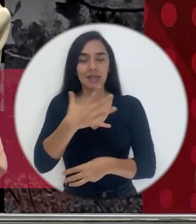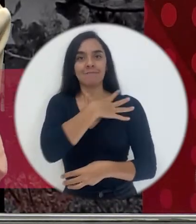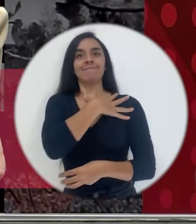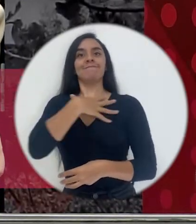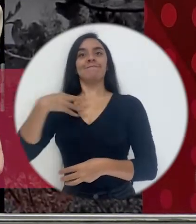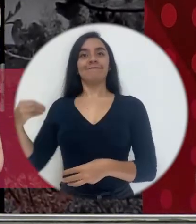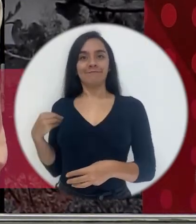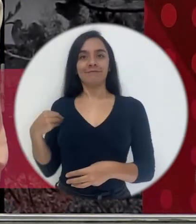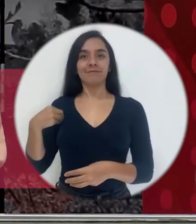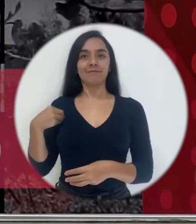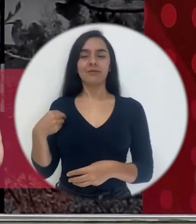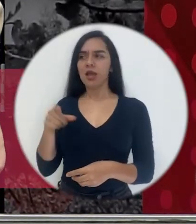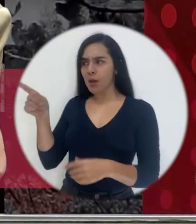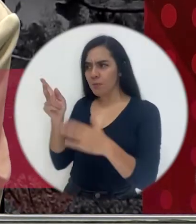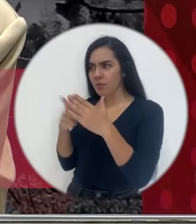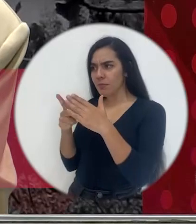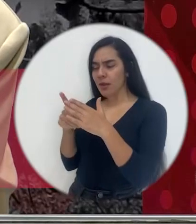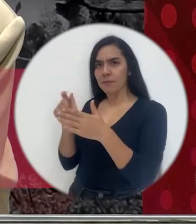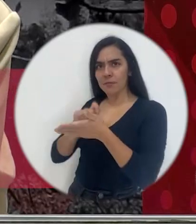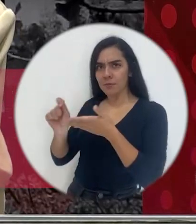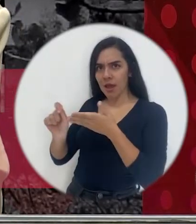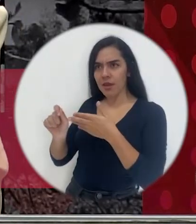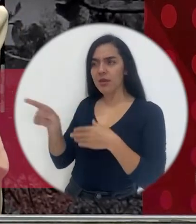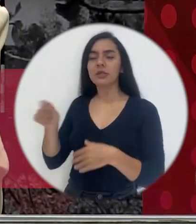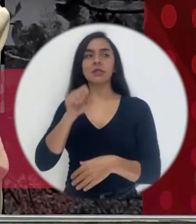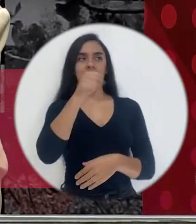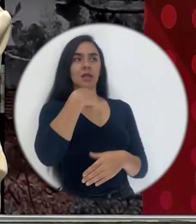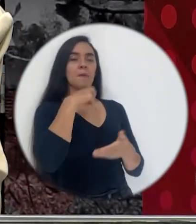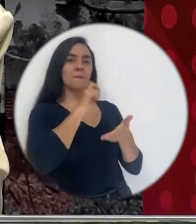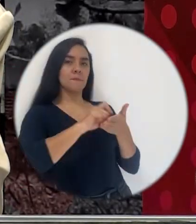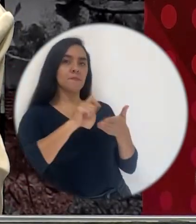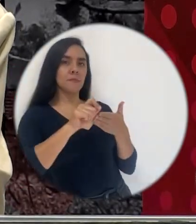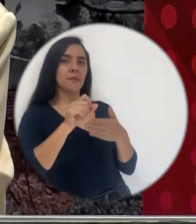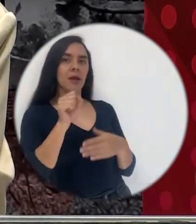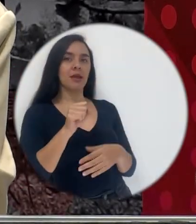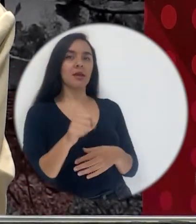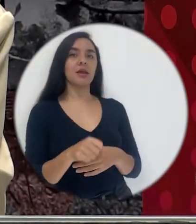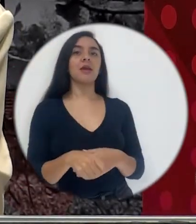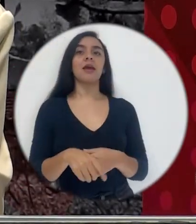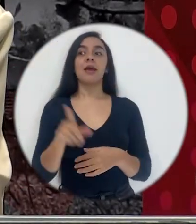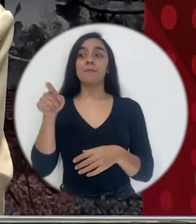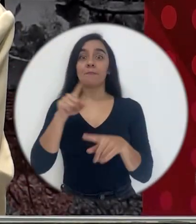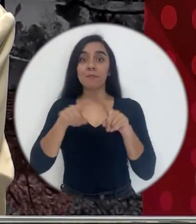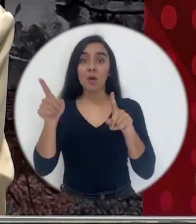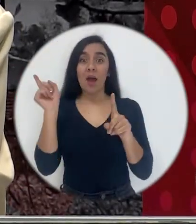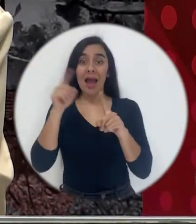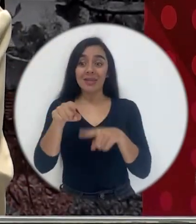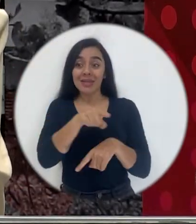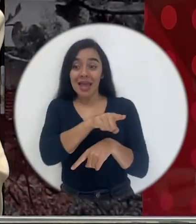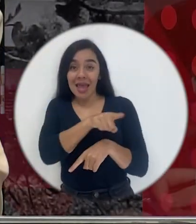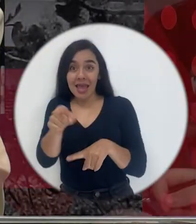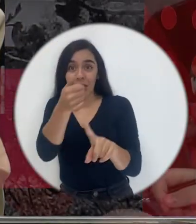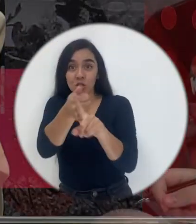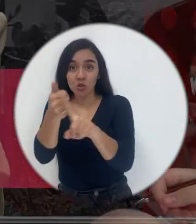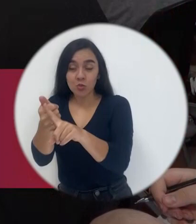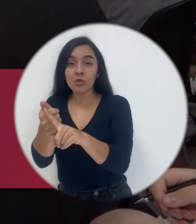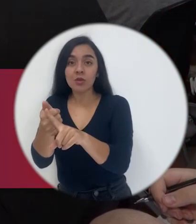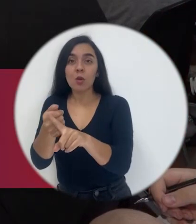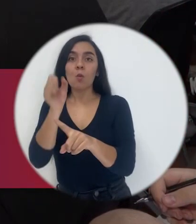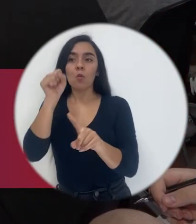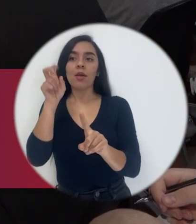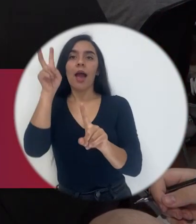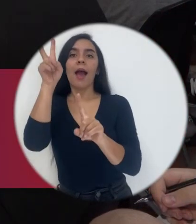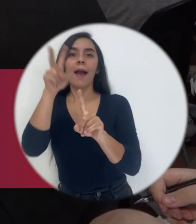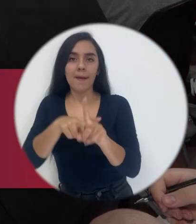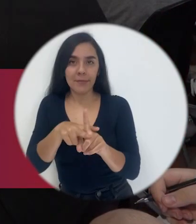aprovecho... primaria. En primaria, sí, como maestra de primaria. Aprovecho hasta que ellos mismos creen juegos, investiguen sobre juegos, luego los aplicamos en